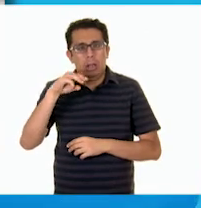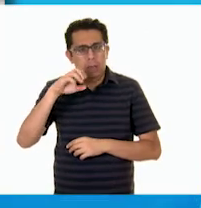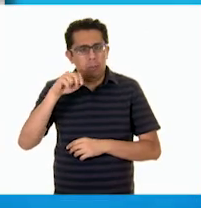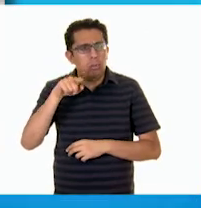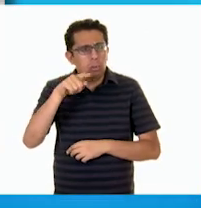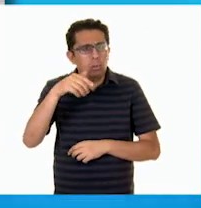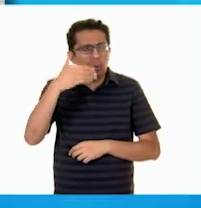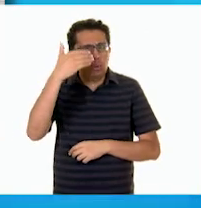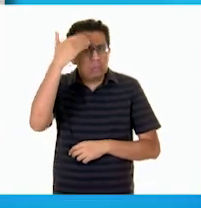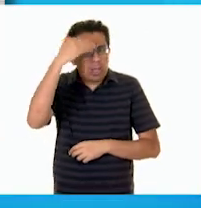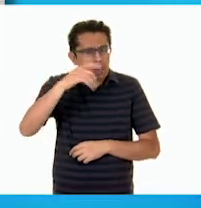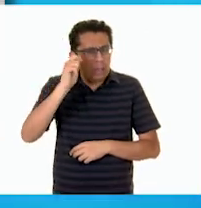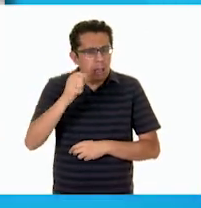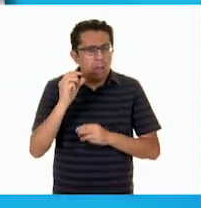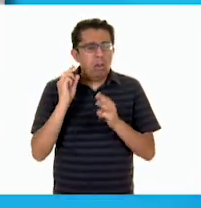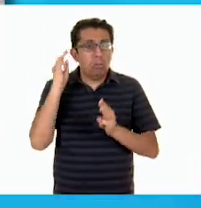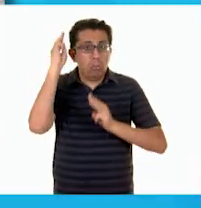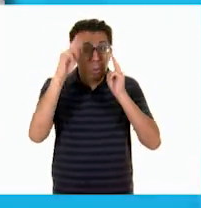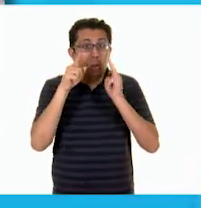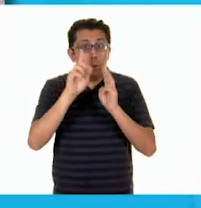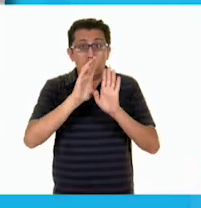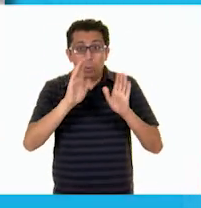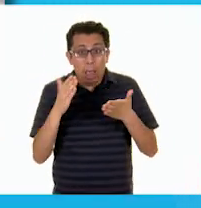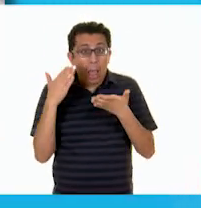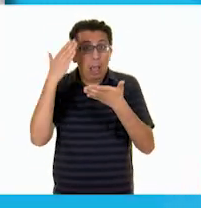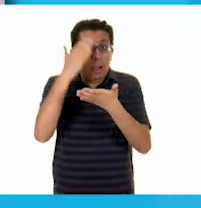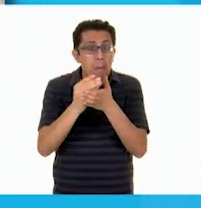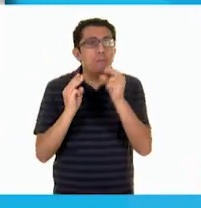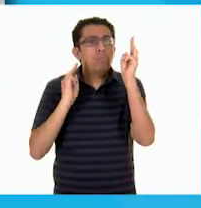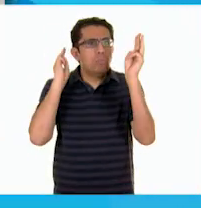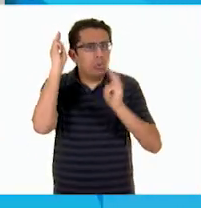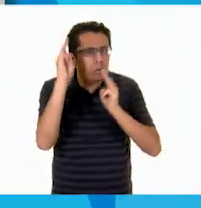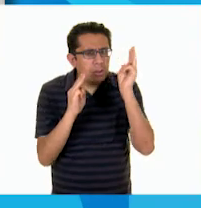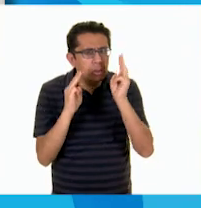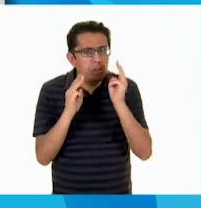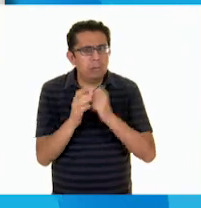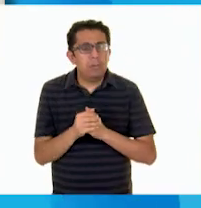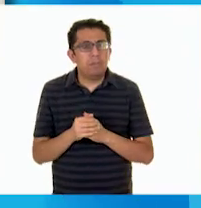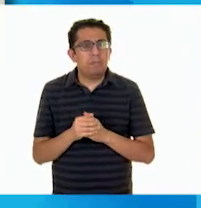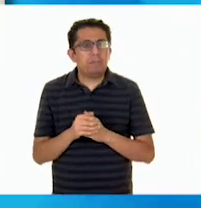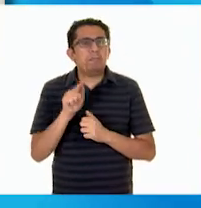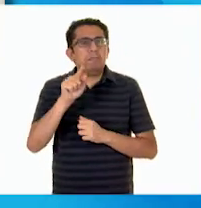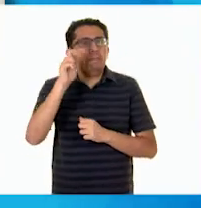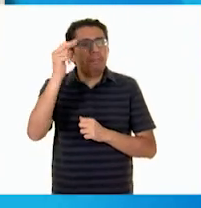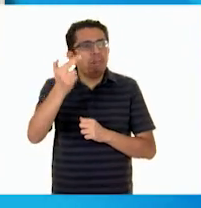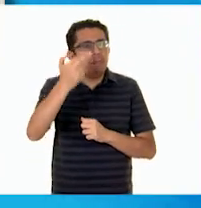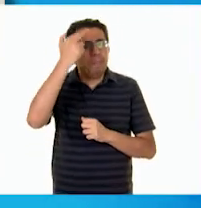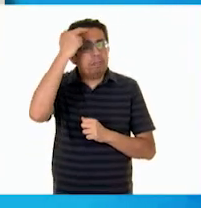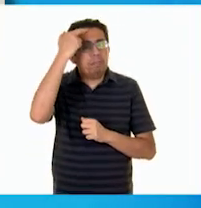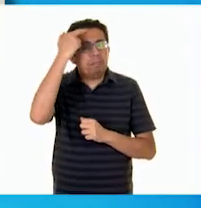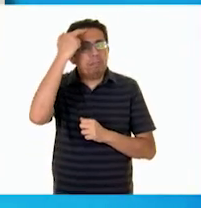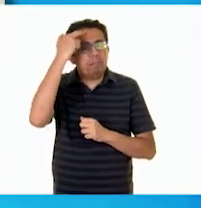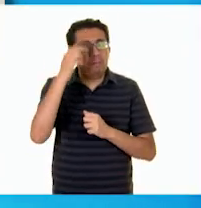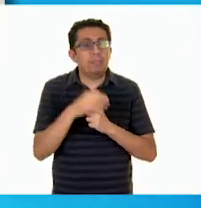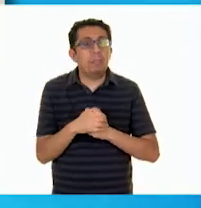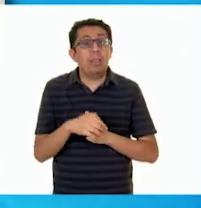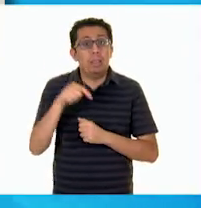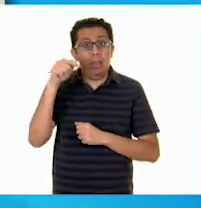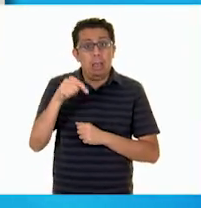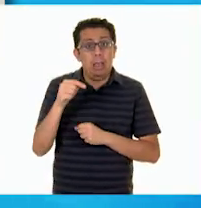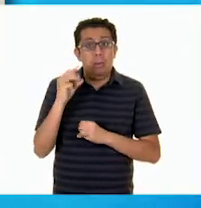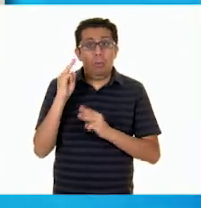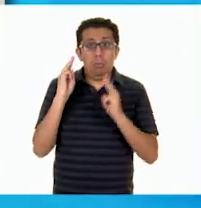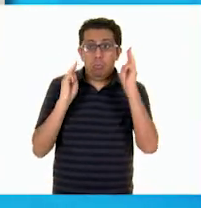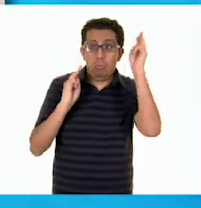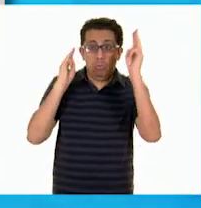un museo? ¿Ha sido un museo? Recuerda, recuerda. Bueno, este museo